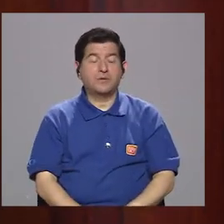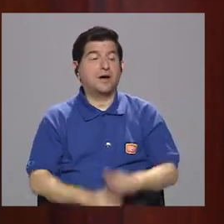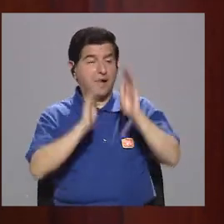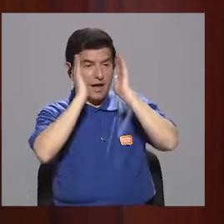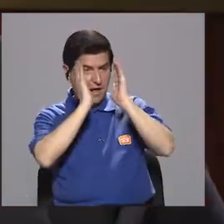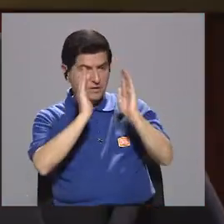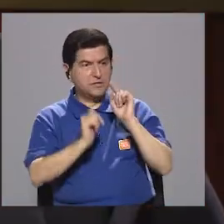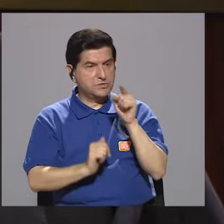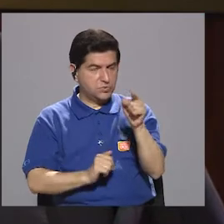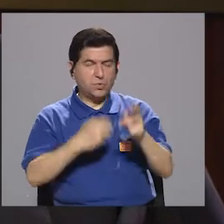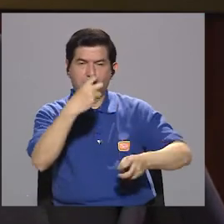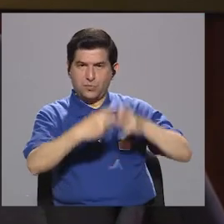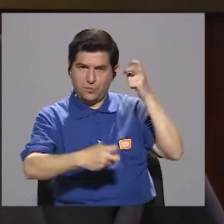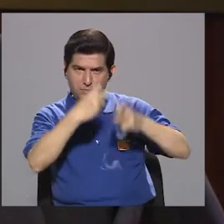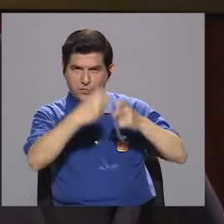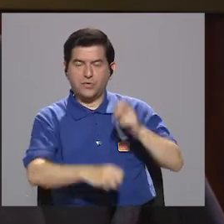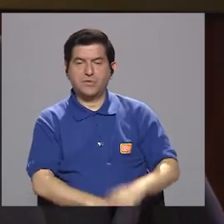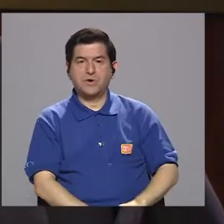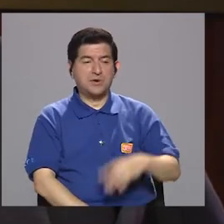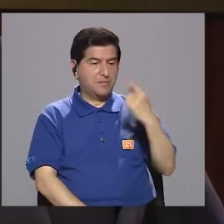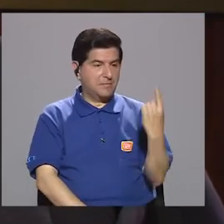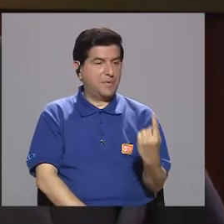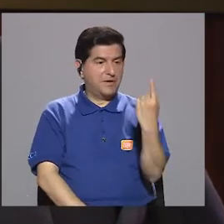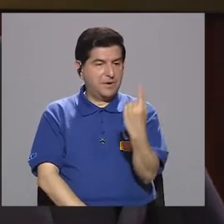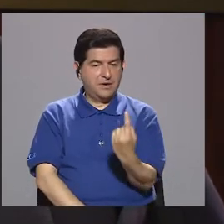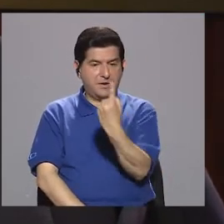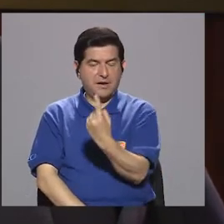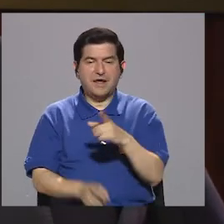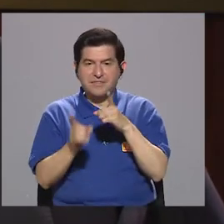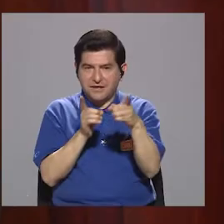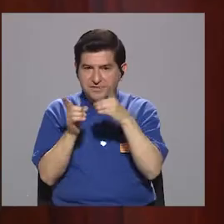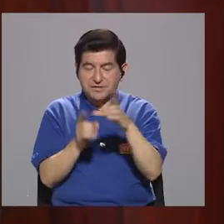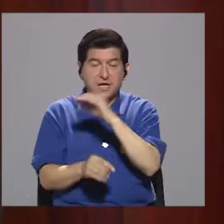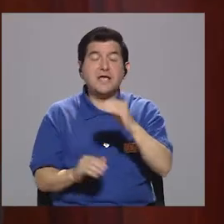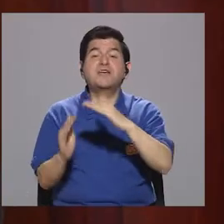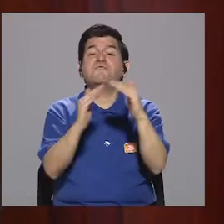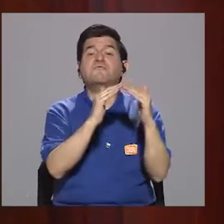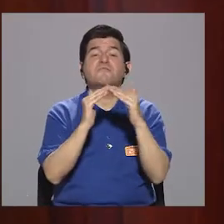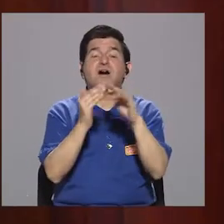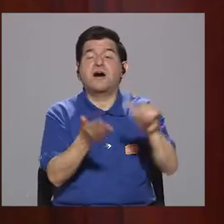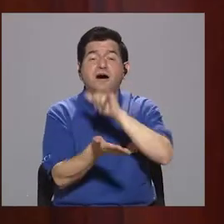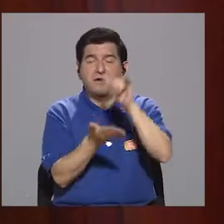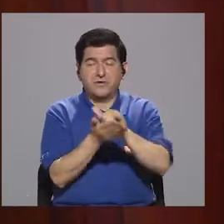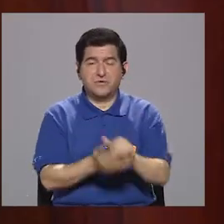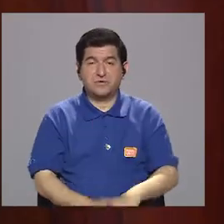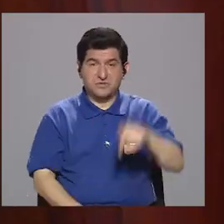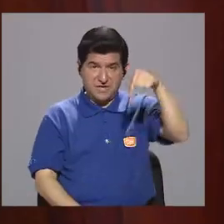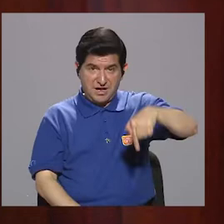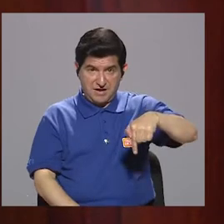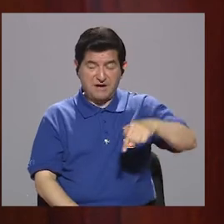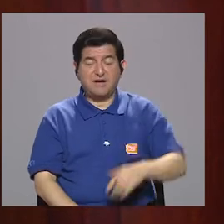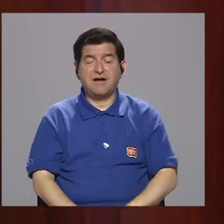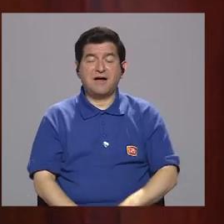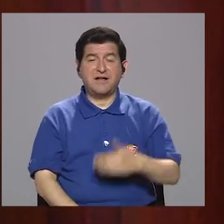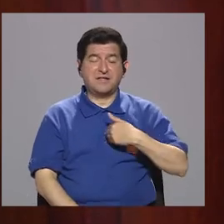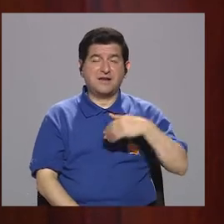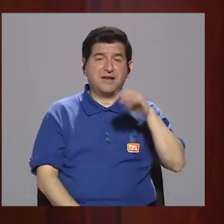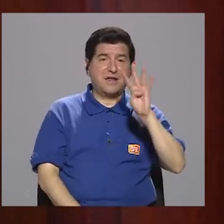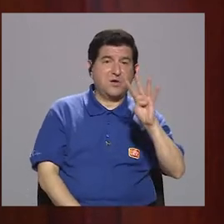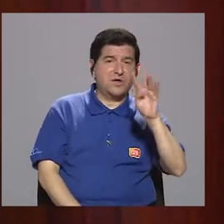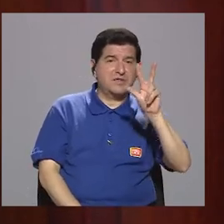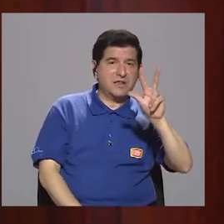escuchar la problemática que tienen los distritos y los barrios de San José. San José tiene 11 distritos, pero tiene